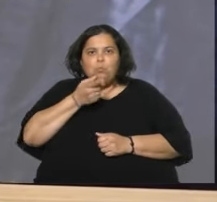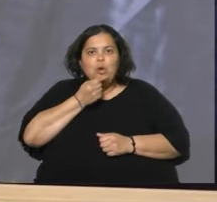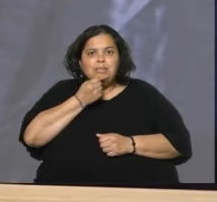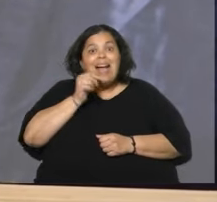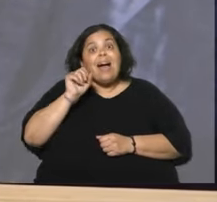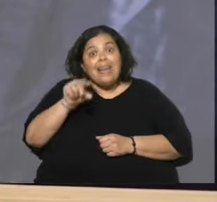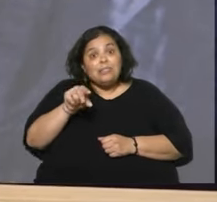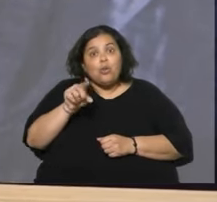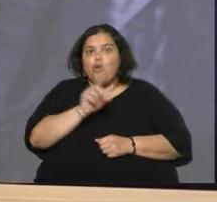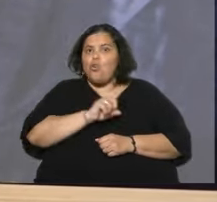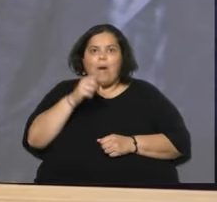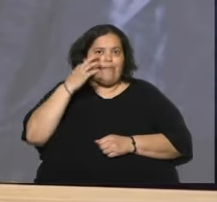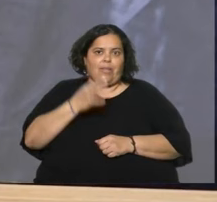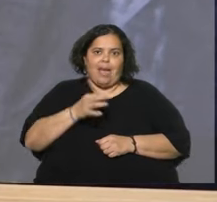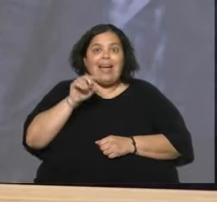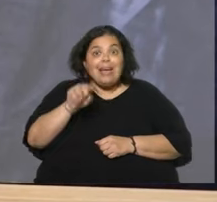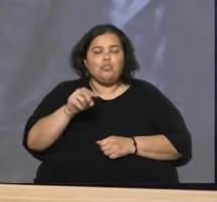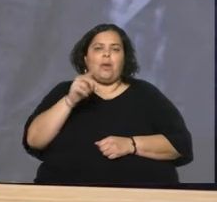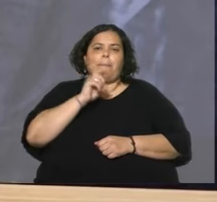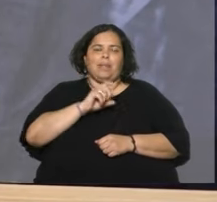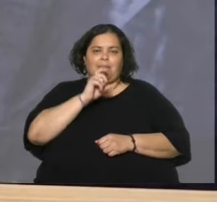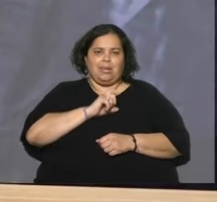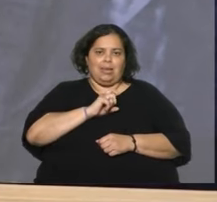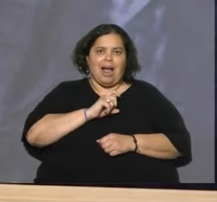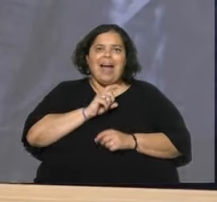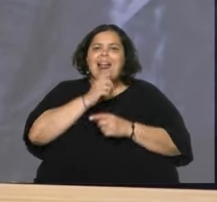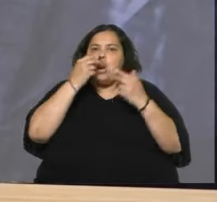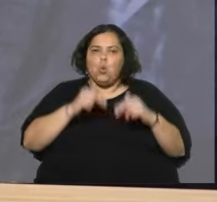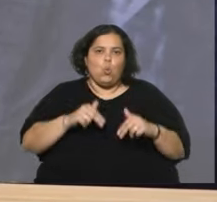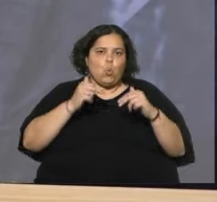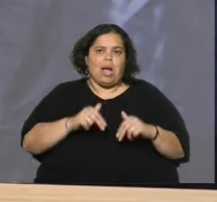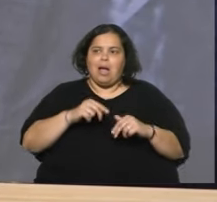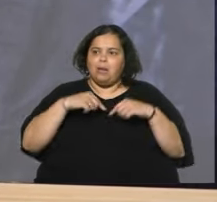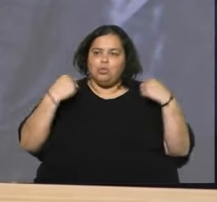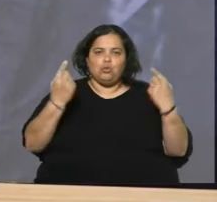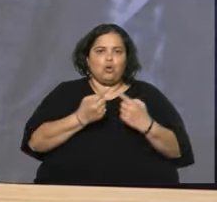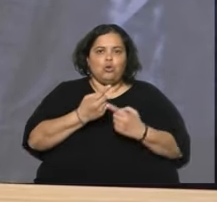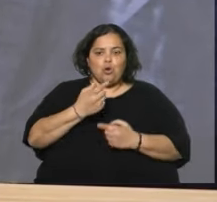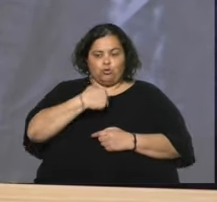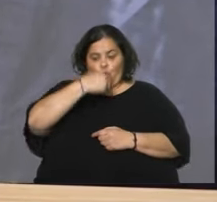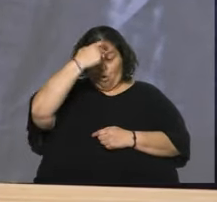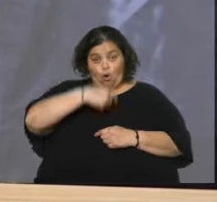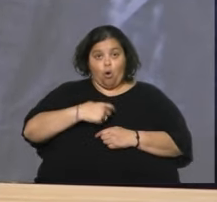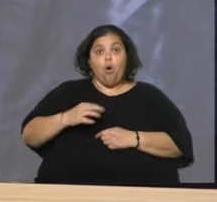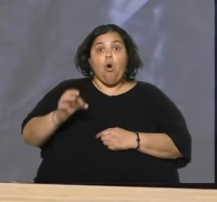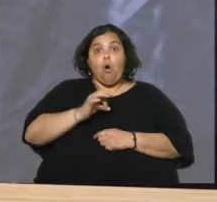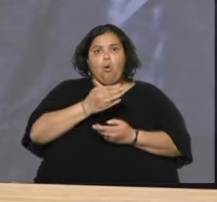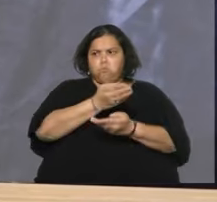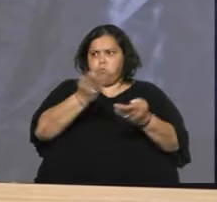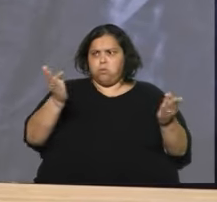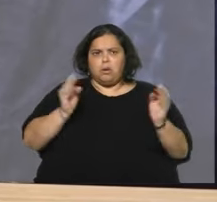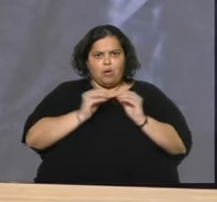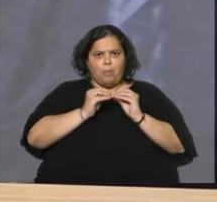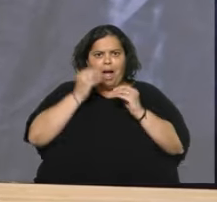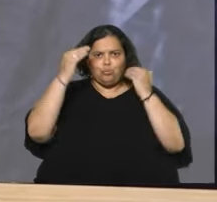eso no es verdad, eso es mentira. En ningún momento, ni este ministro ni ninguno de sus